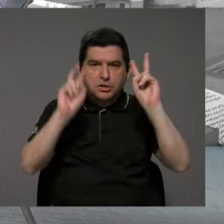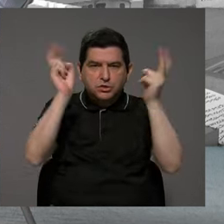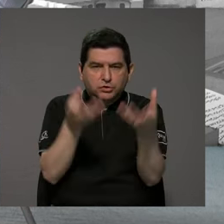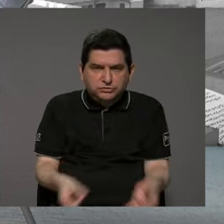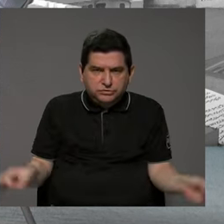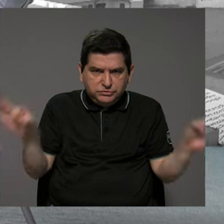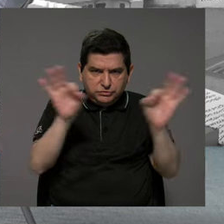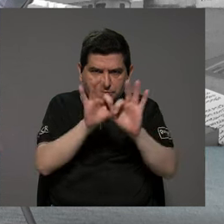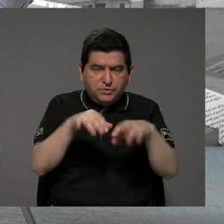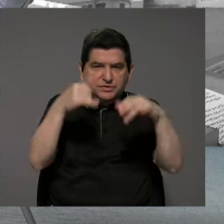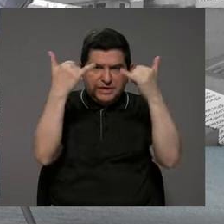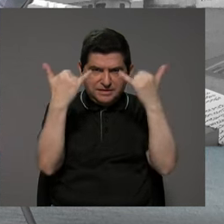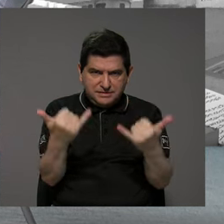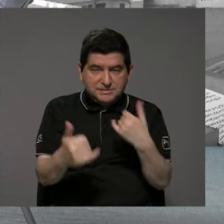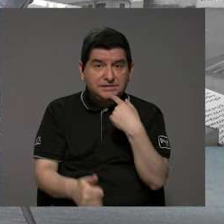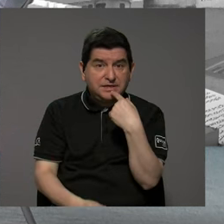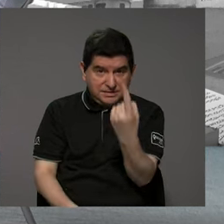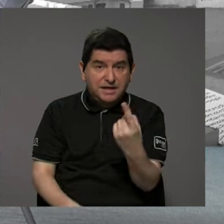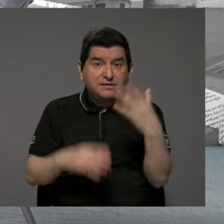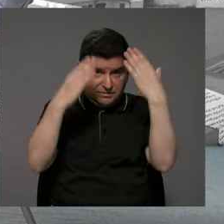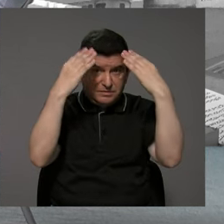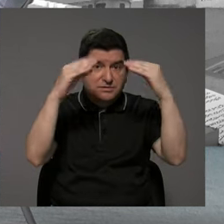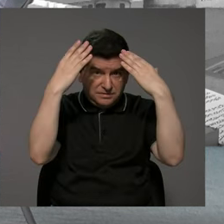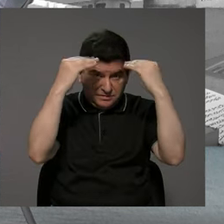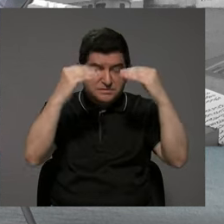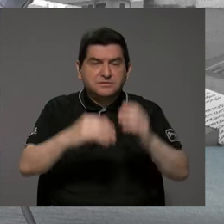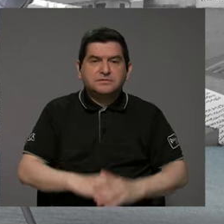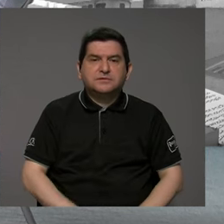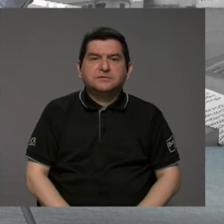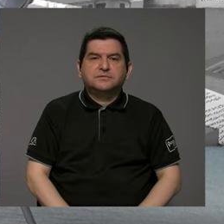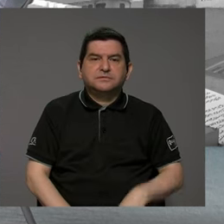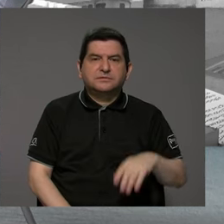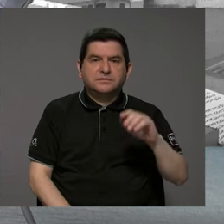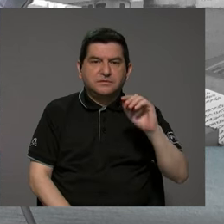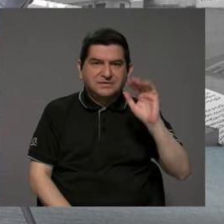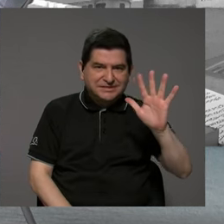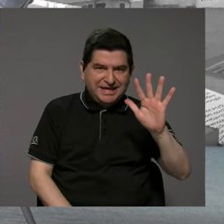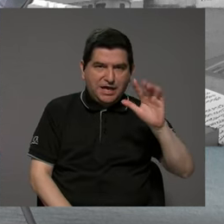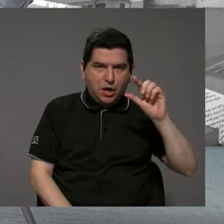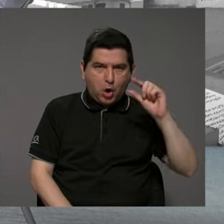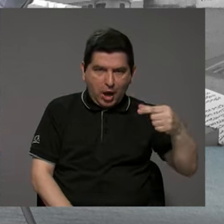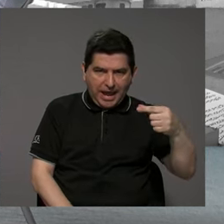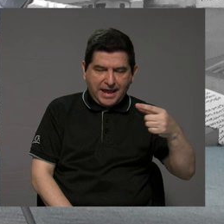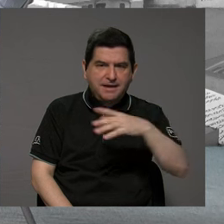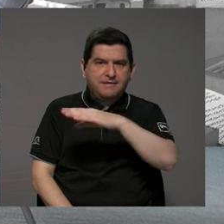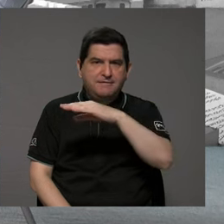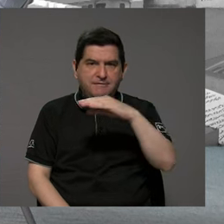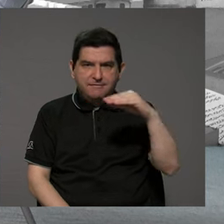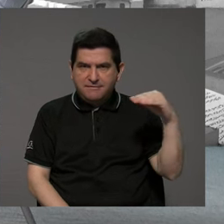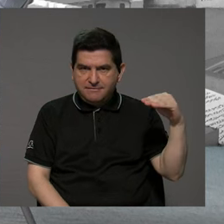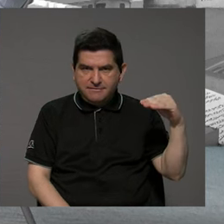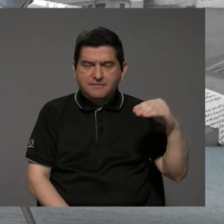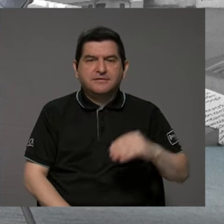fundamentales que ustedes lo dicen en el informe, que es 5G y también